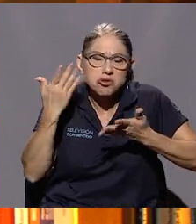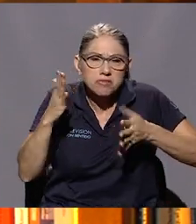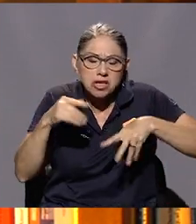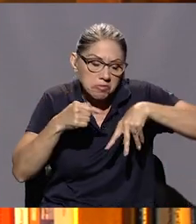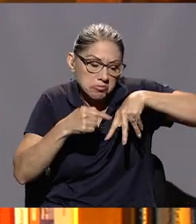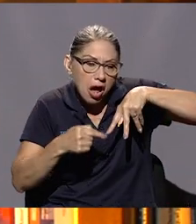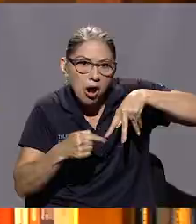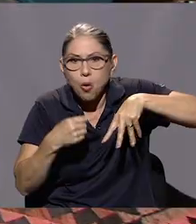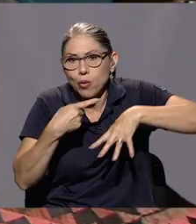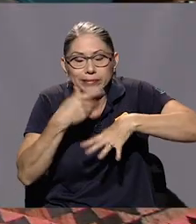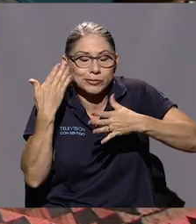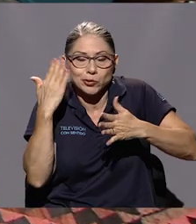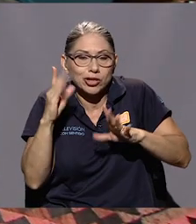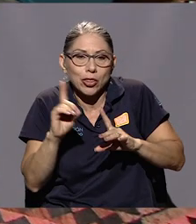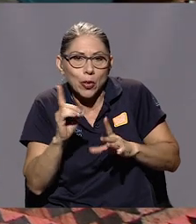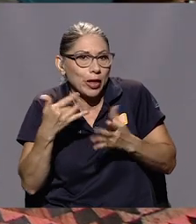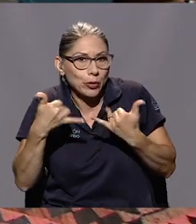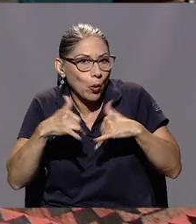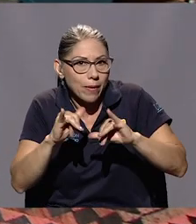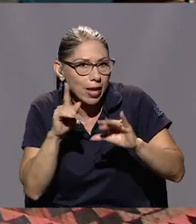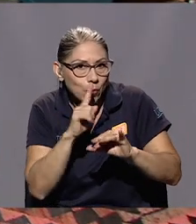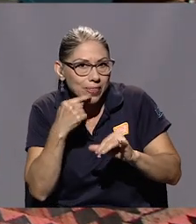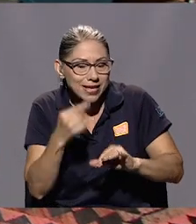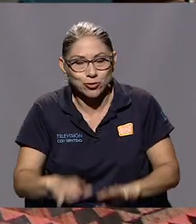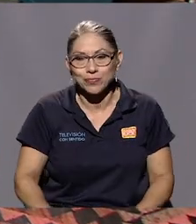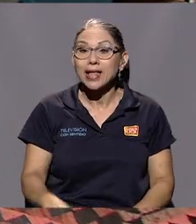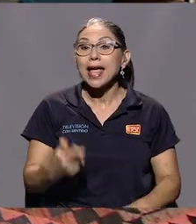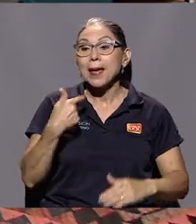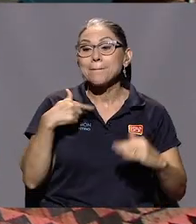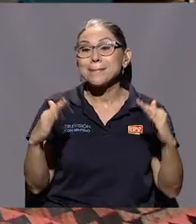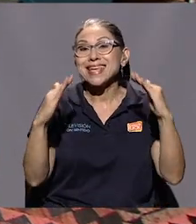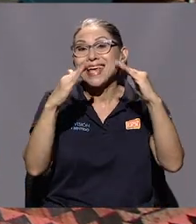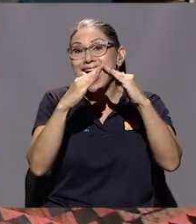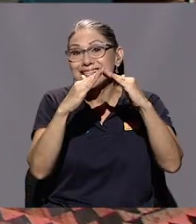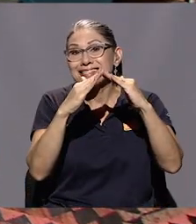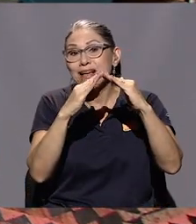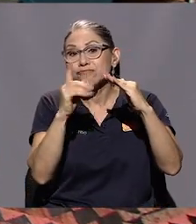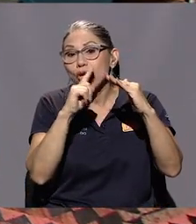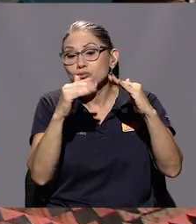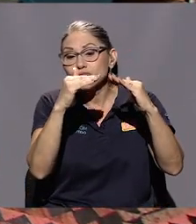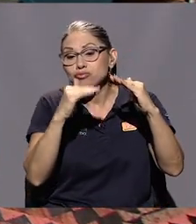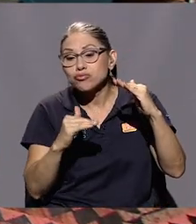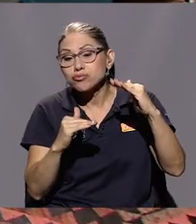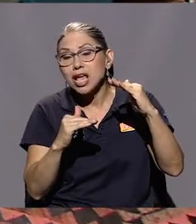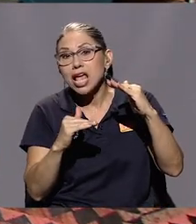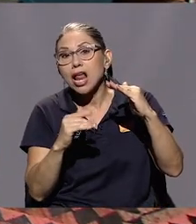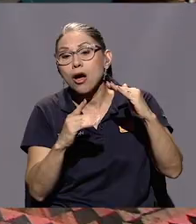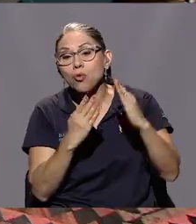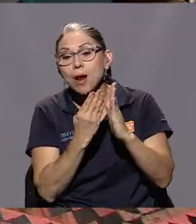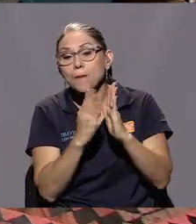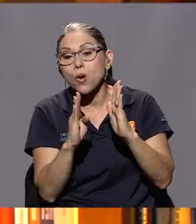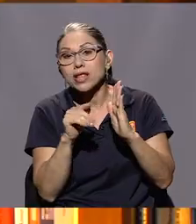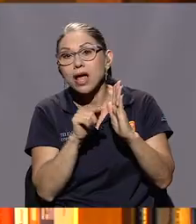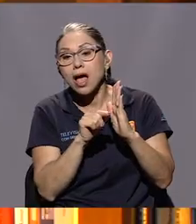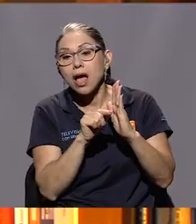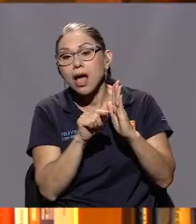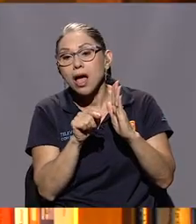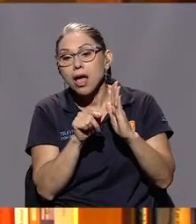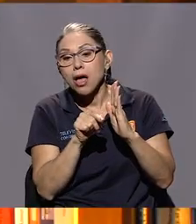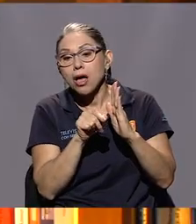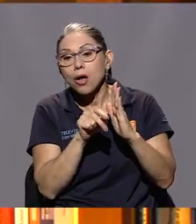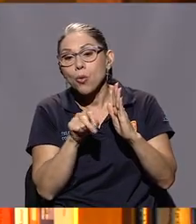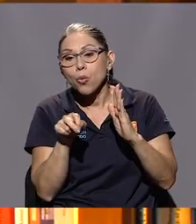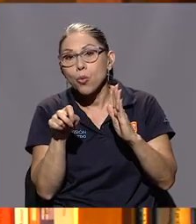Porque la casa no tenía parte de abajo, sino que era una puertecita que daba a la calle tercera e inmediatamente después de la puertecita